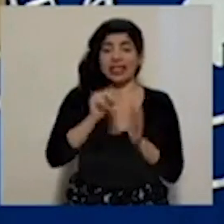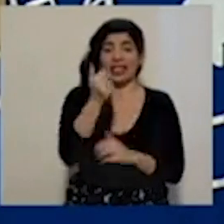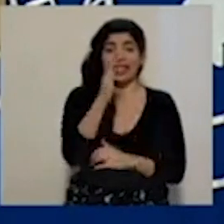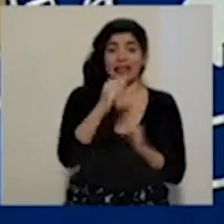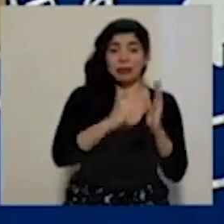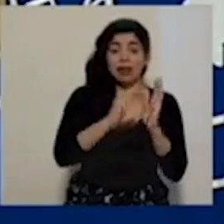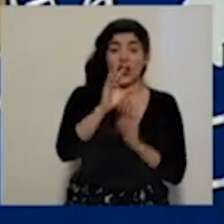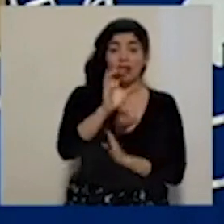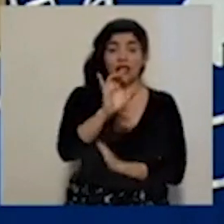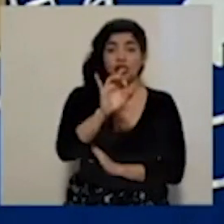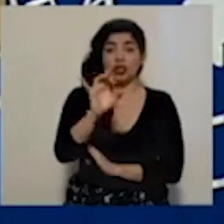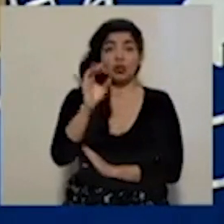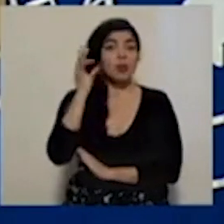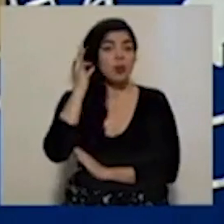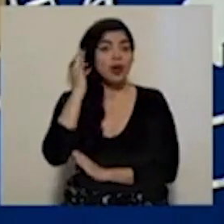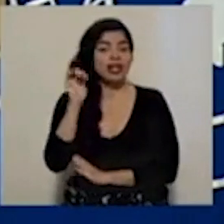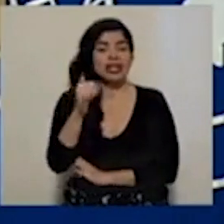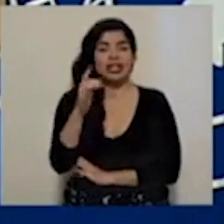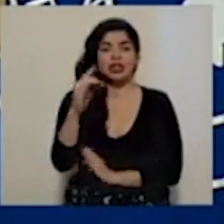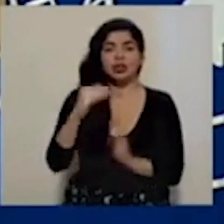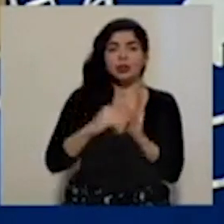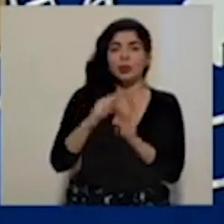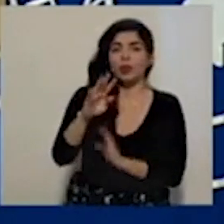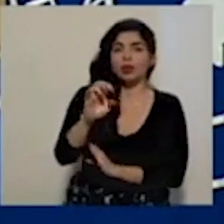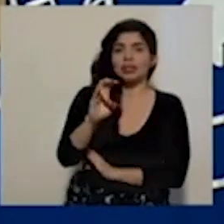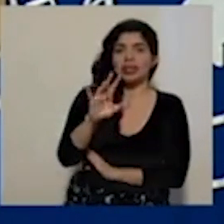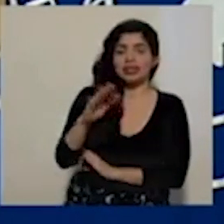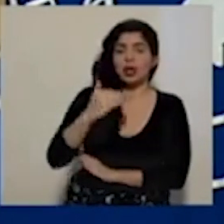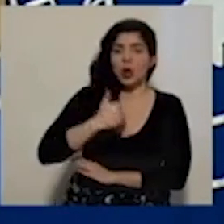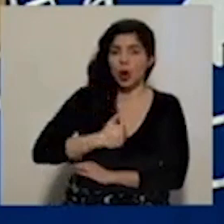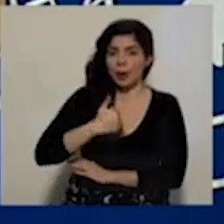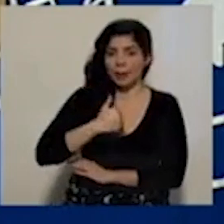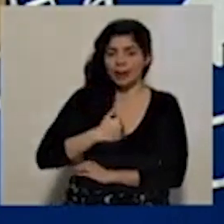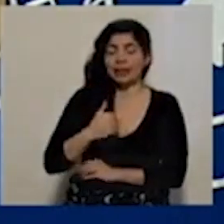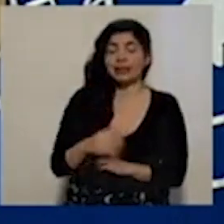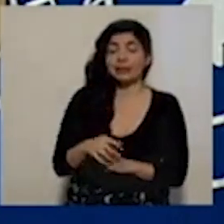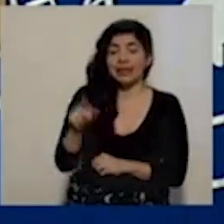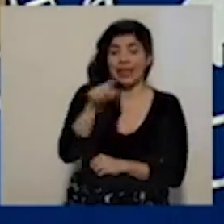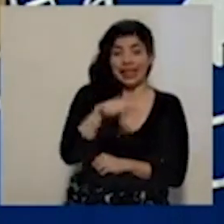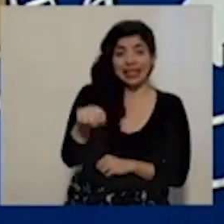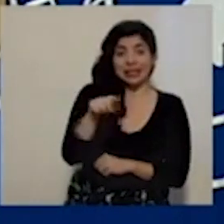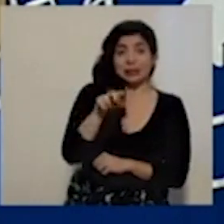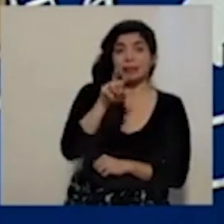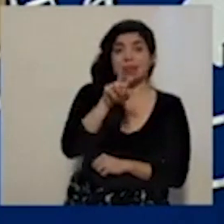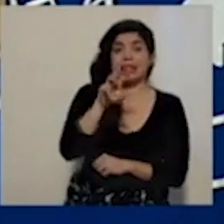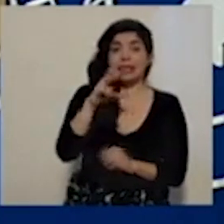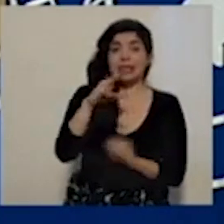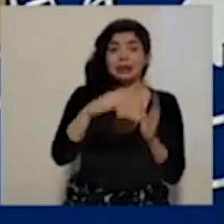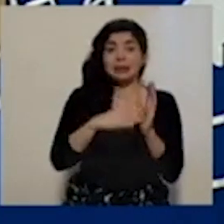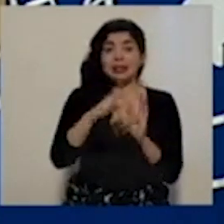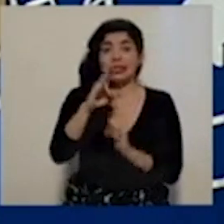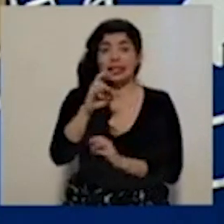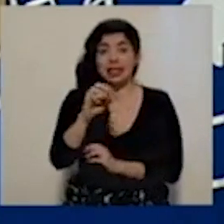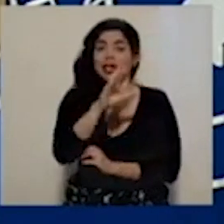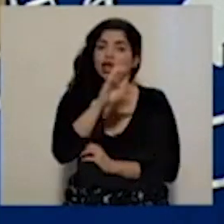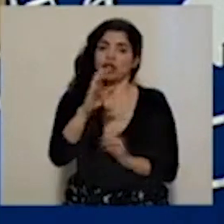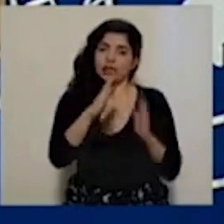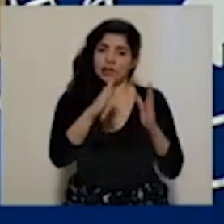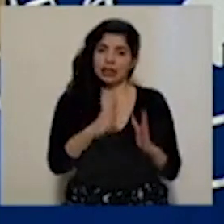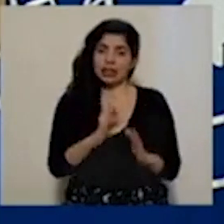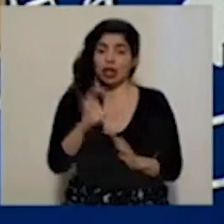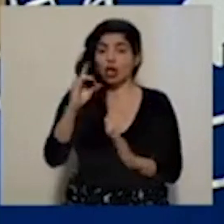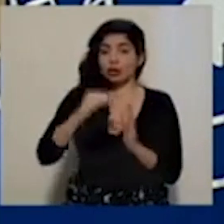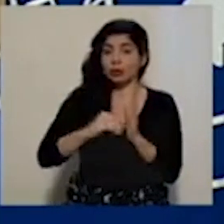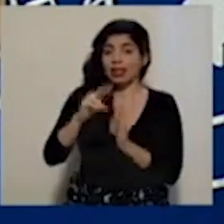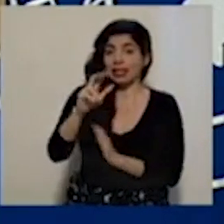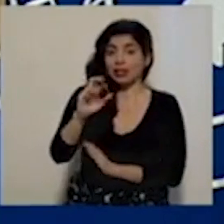.988 mujeres y 18.475 hombres, de los cuales 26.070 son costarricenses y 8